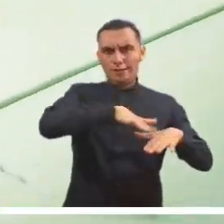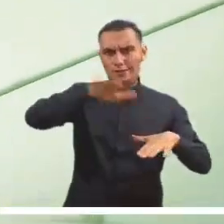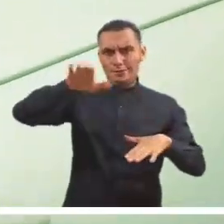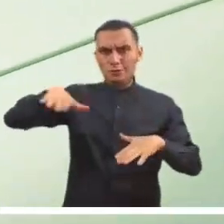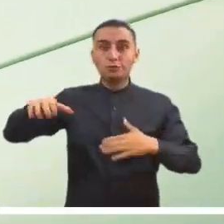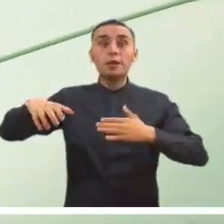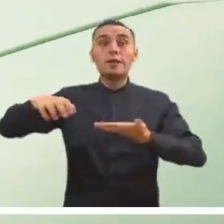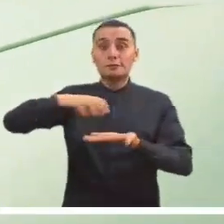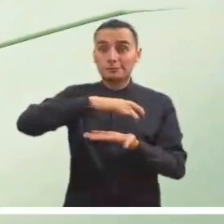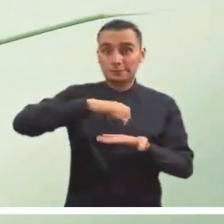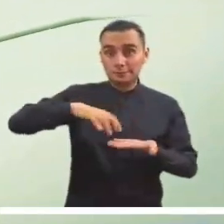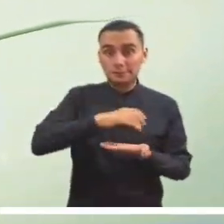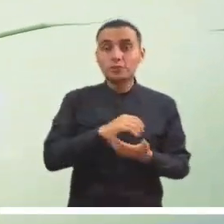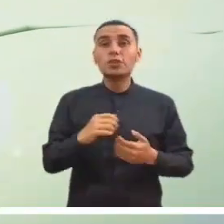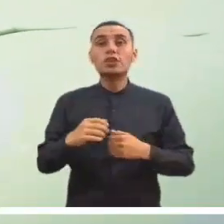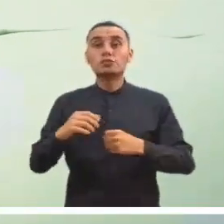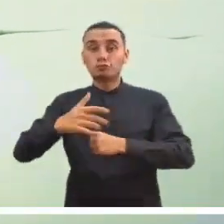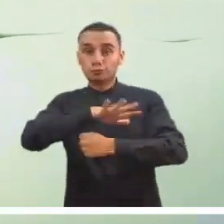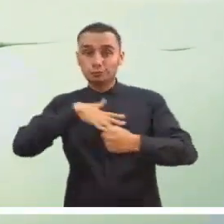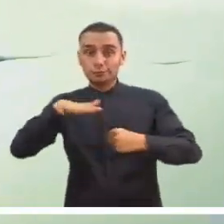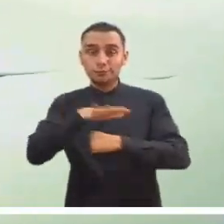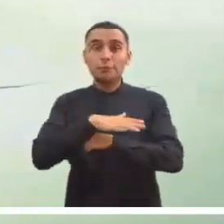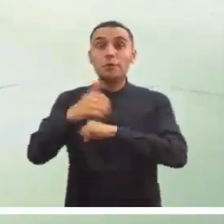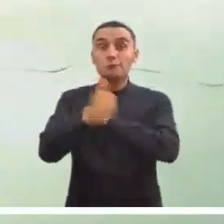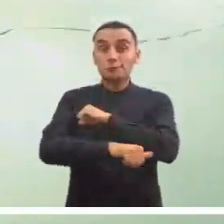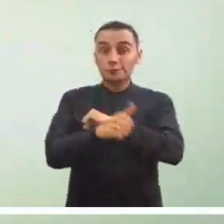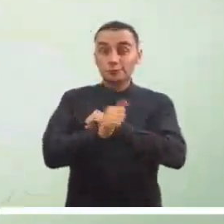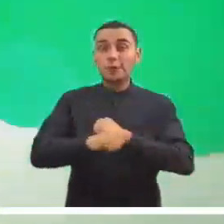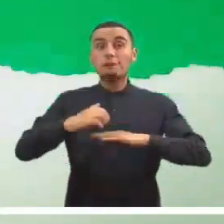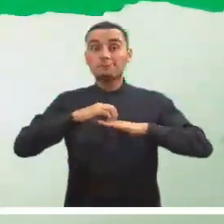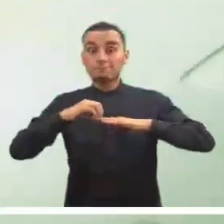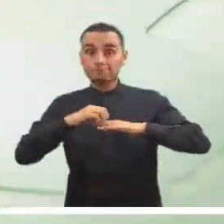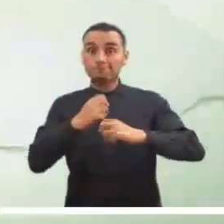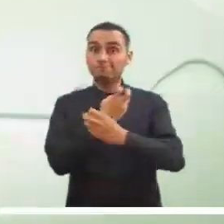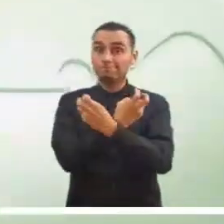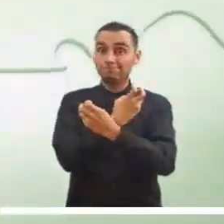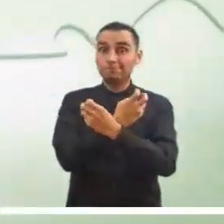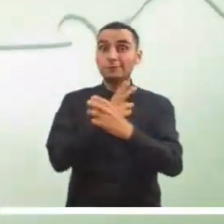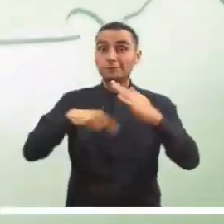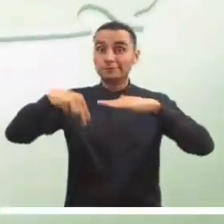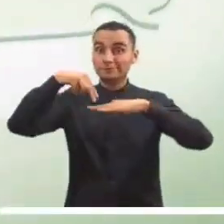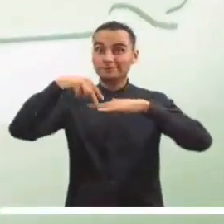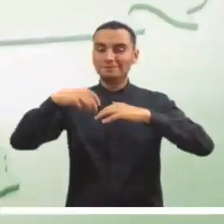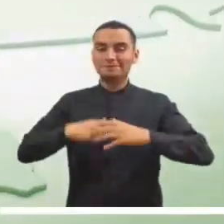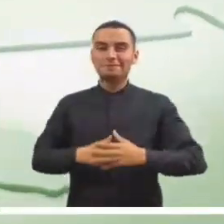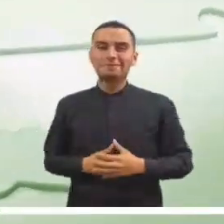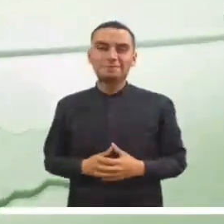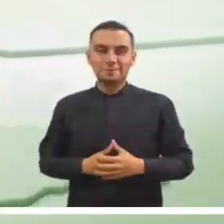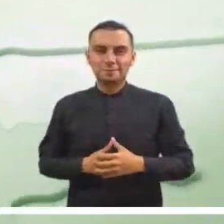Por su parte, las precipitaciones ligeras harán parte del escenario llanero en el occidente de la región.